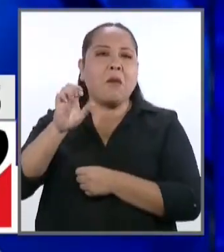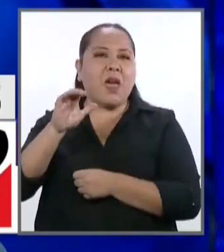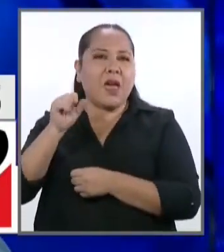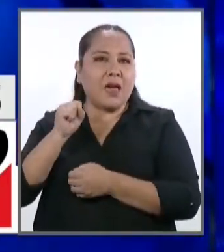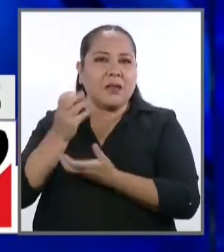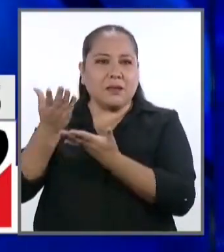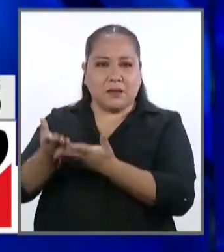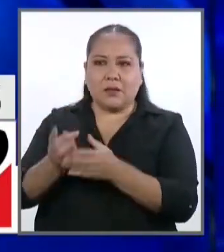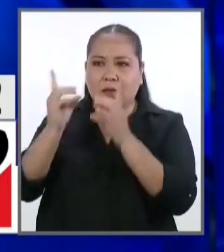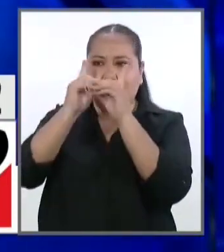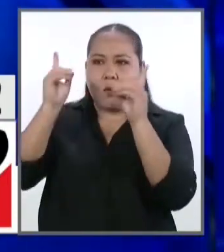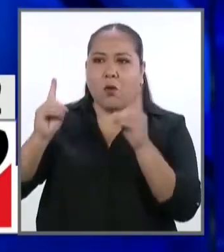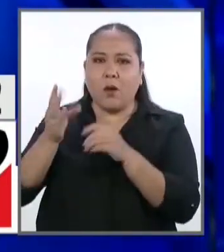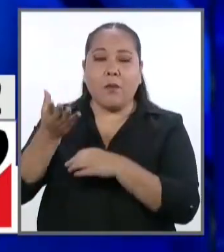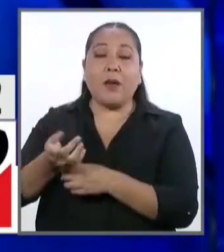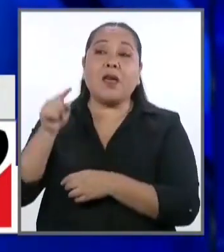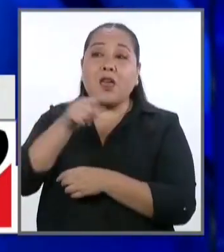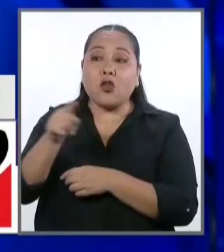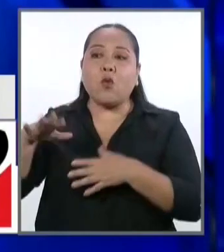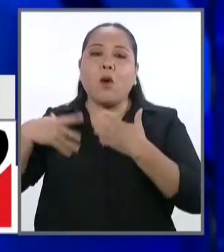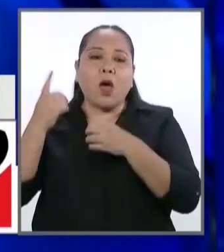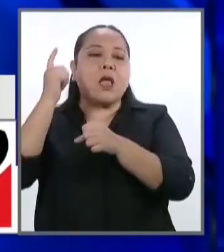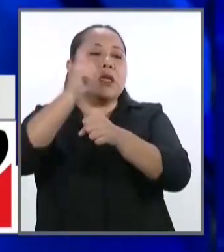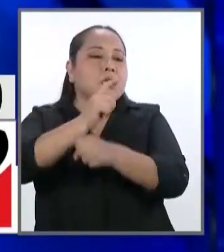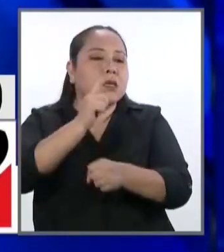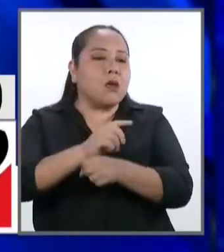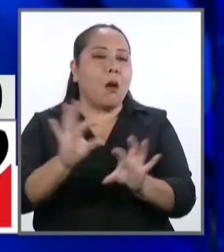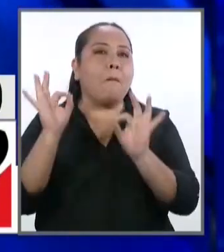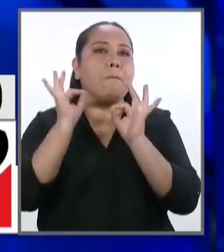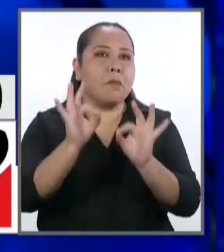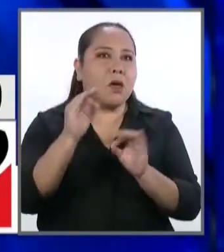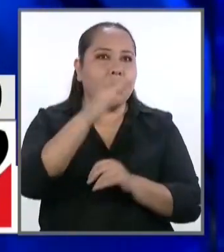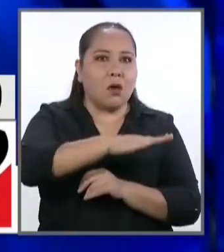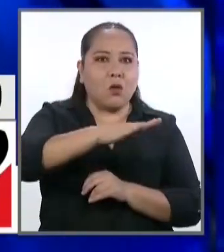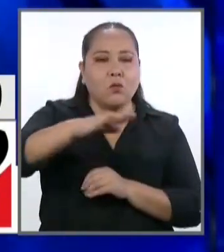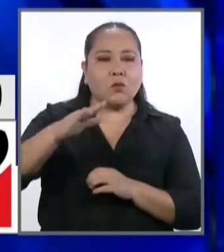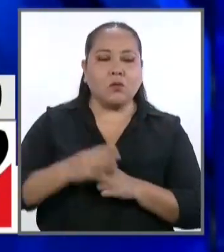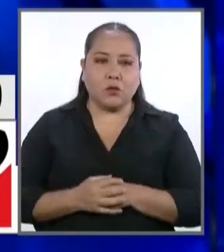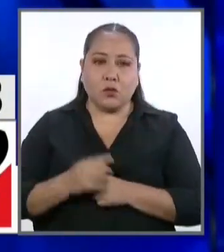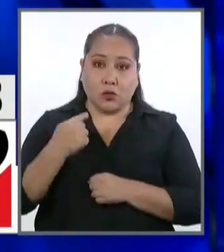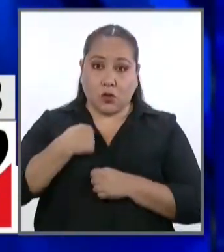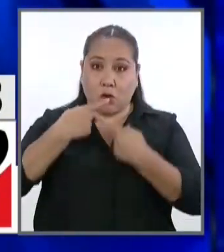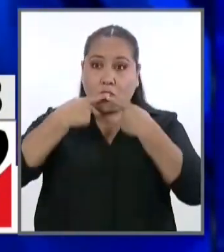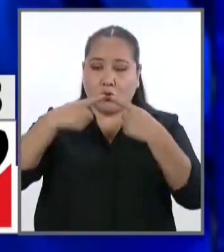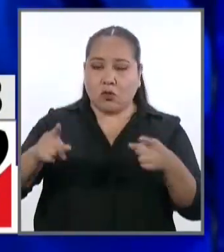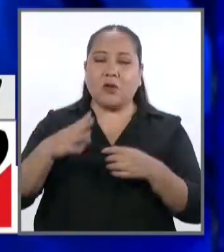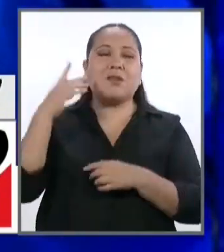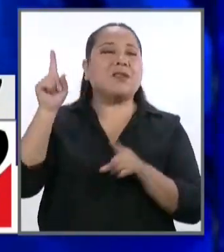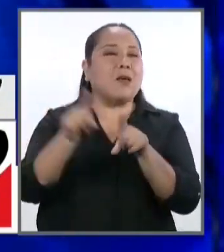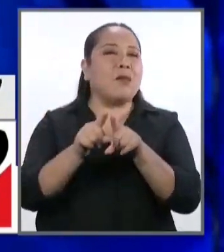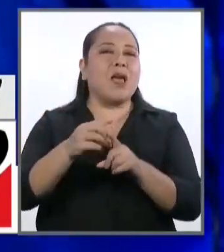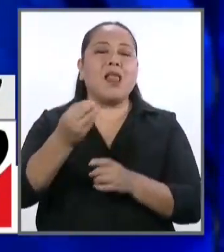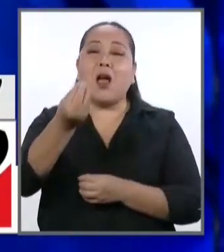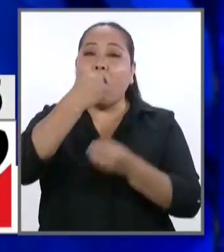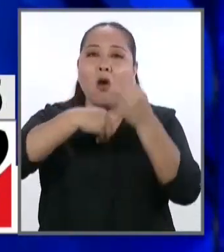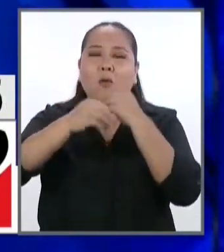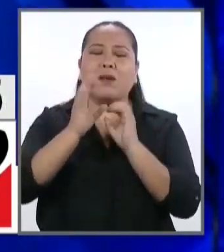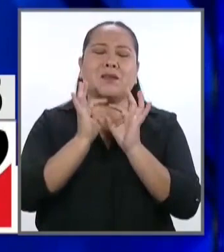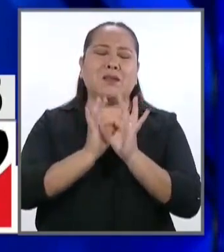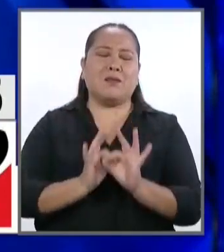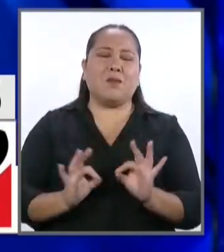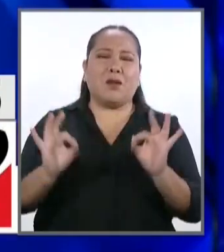diplomados, para que puedan enseñar bien a los chicos. Y obviamente, como ya ha denunciado, la alimentación es vital. Tenemos